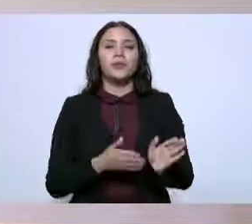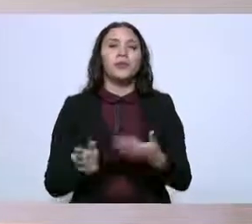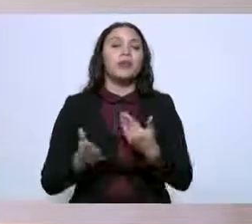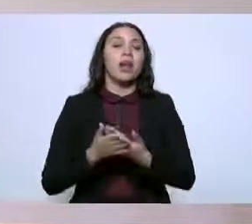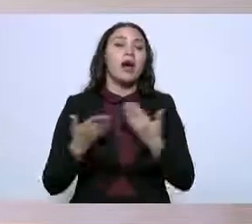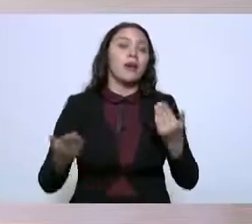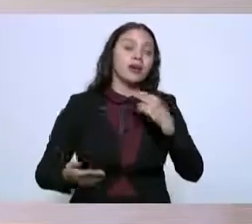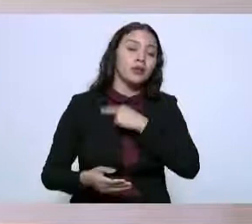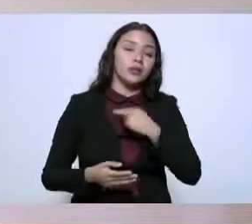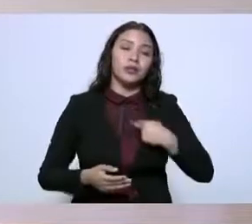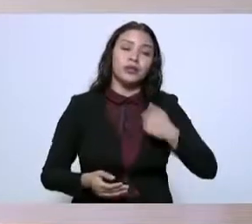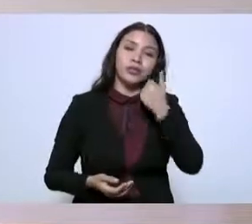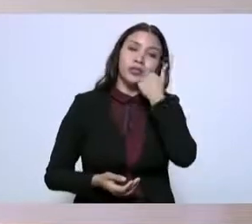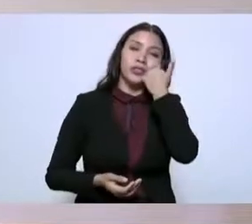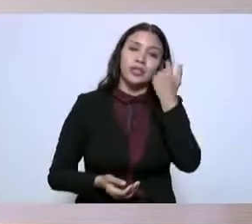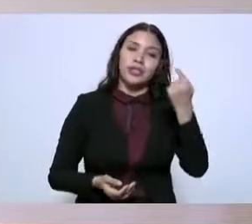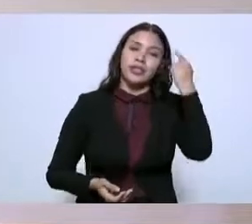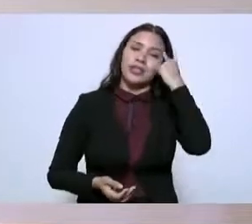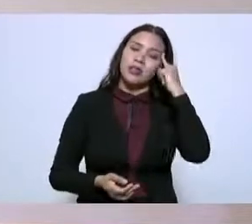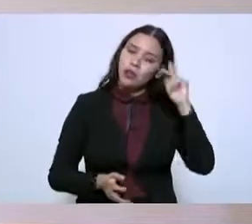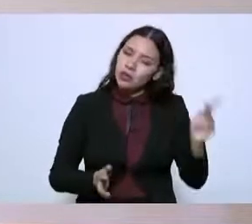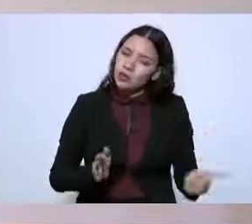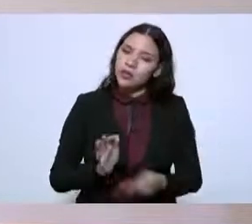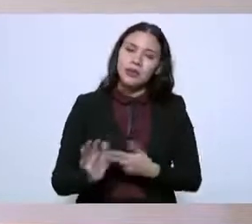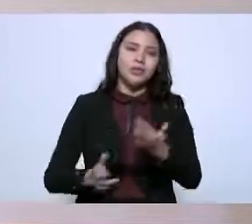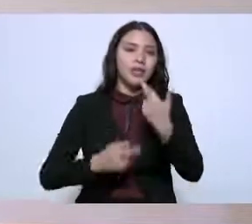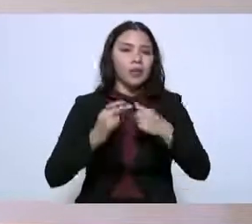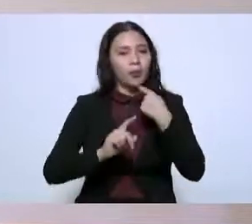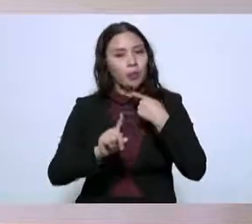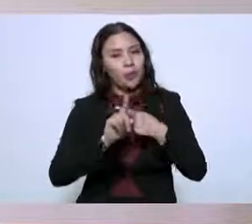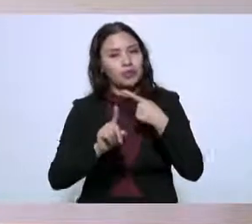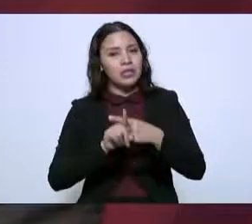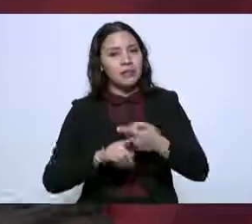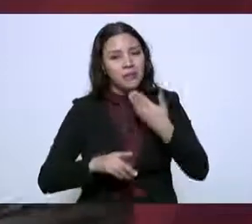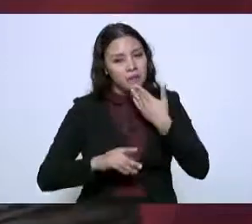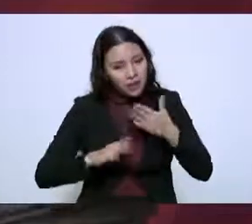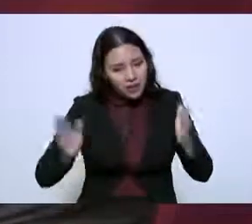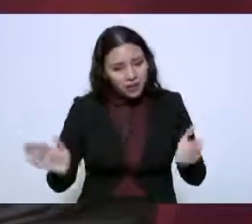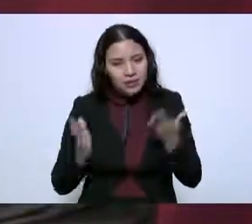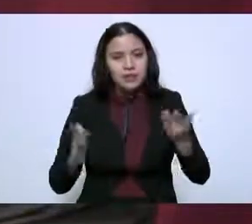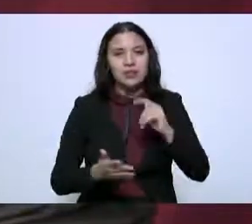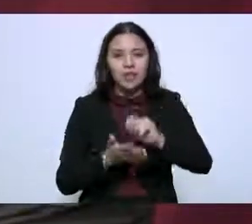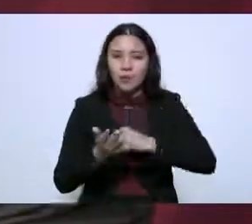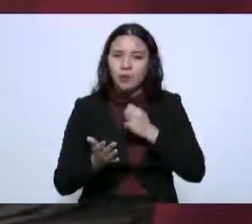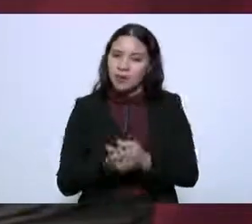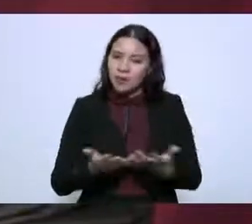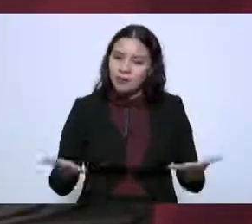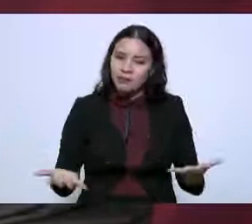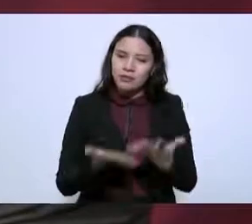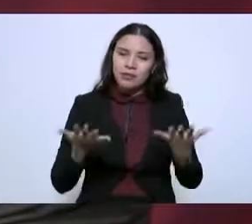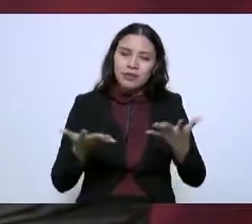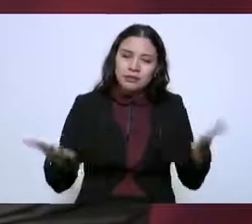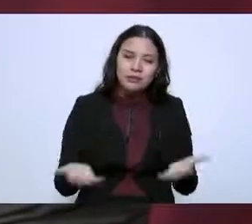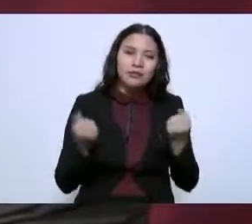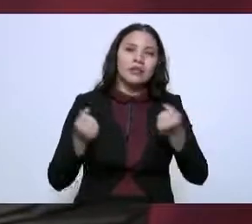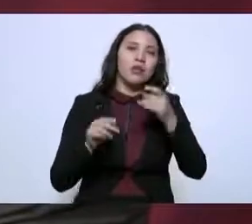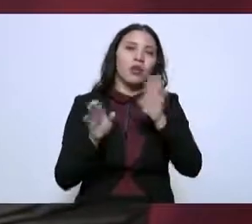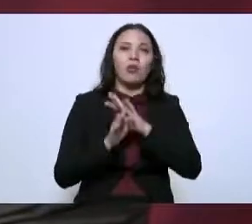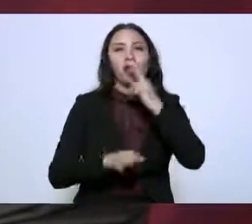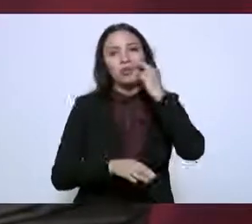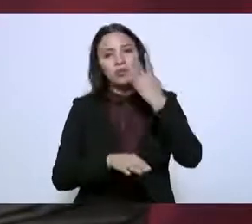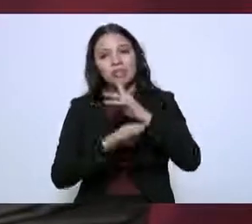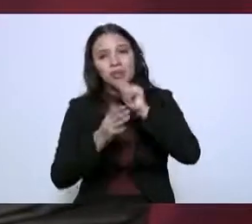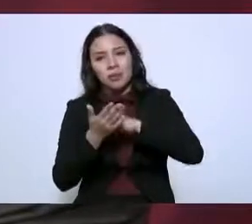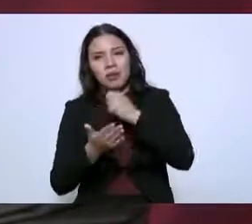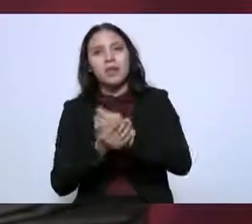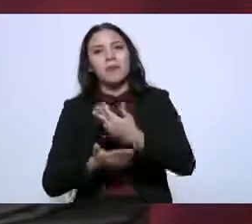Queremos, como lo mencionamos, volver a ser un referente positivo para la patria, que Tamaulipas contribuya en lo que le corresponde a